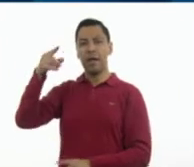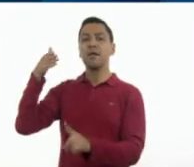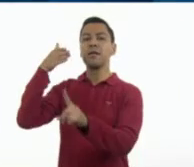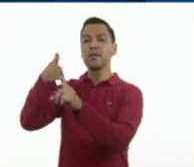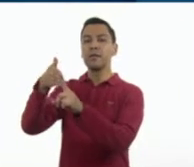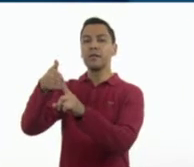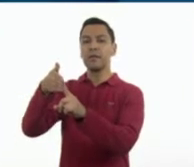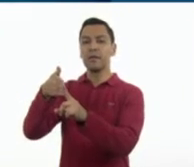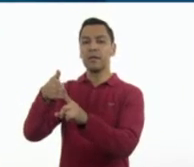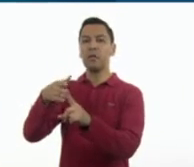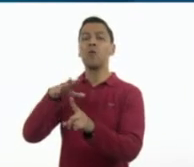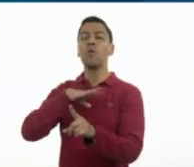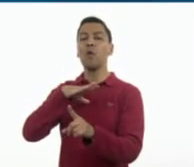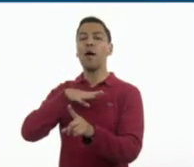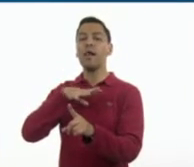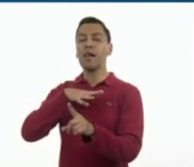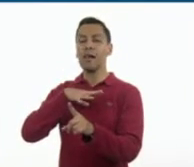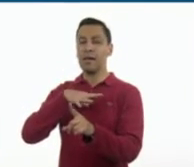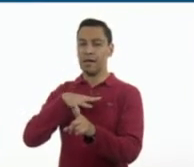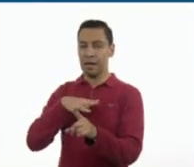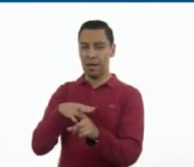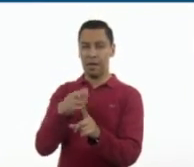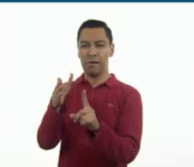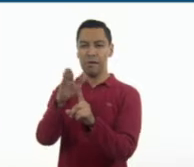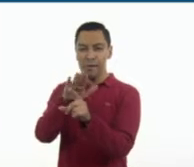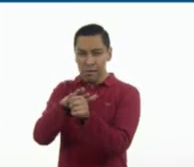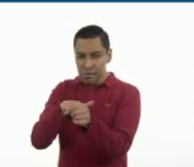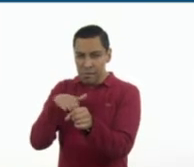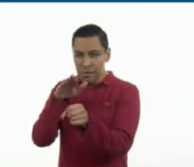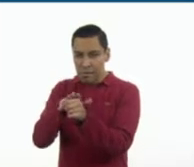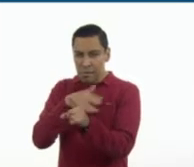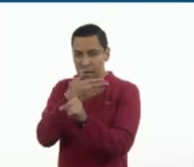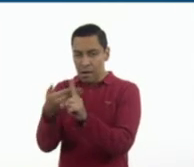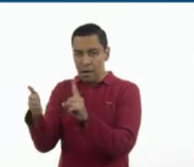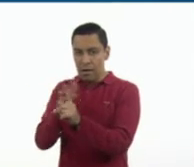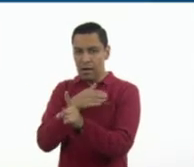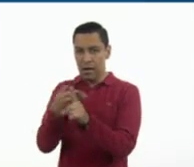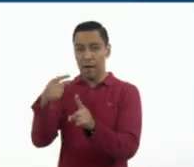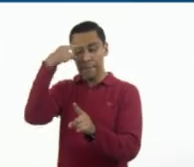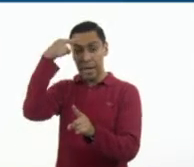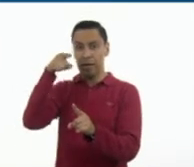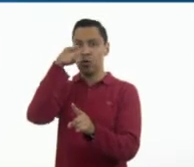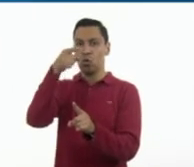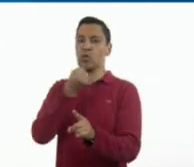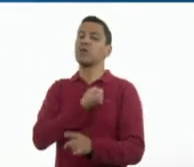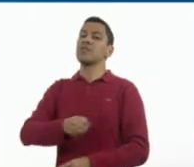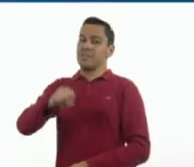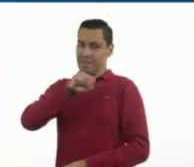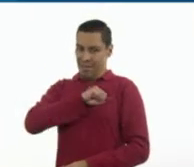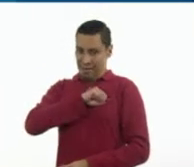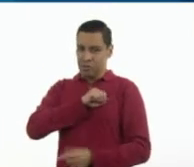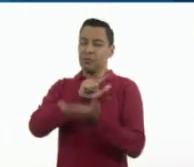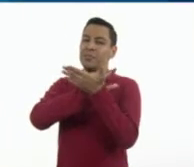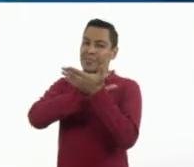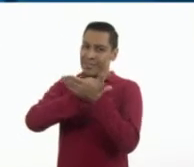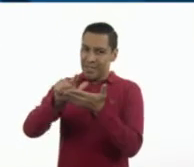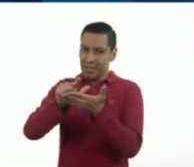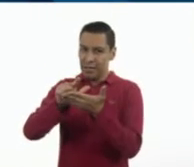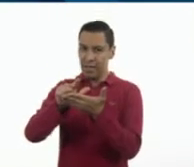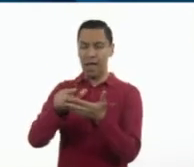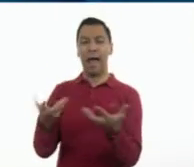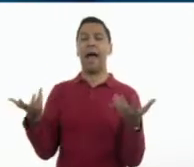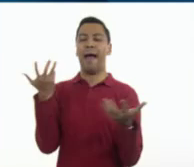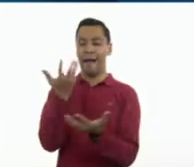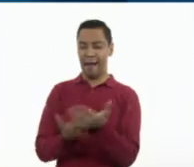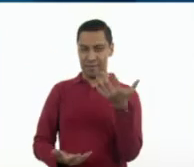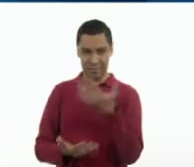dentro de la retórica que maneja es persuadirnos para que nos conservemos en buena salud a partir de una acción muy